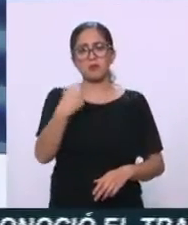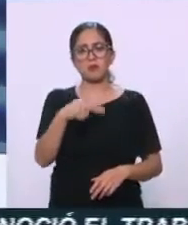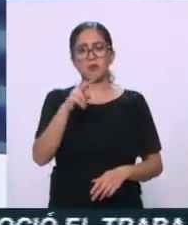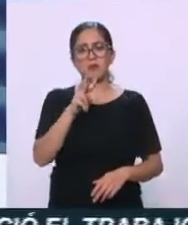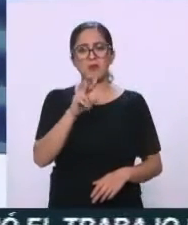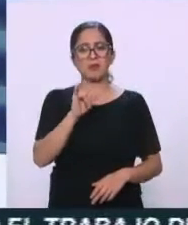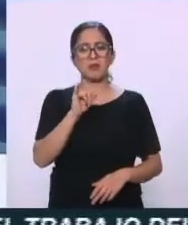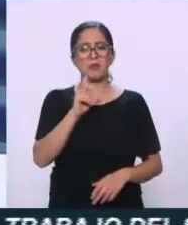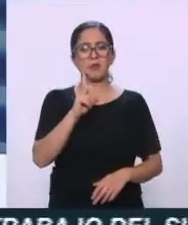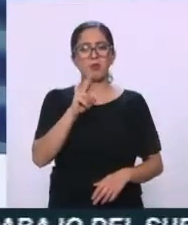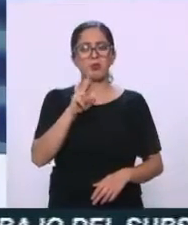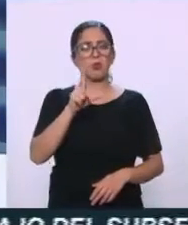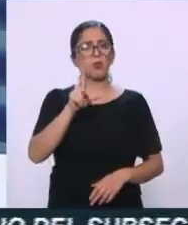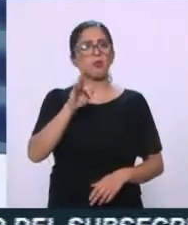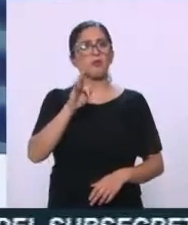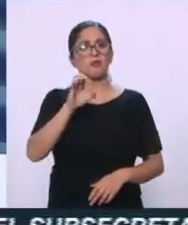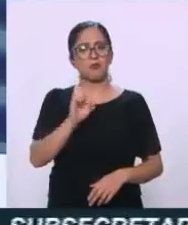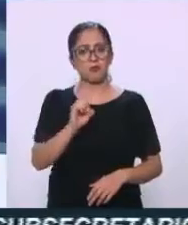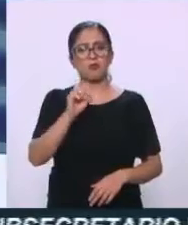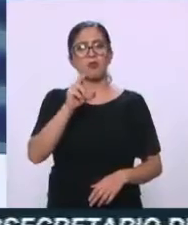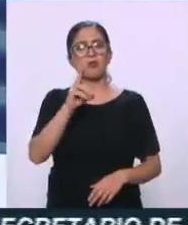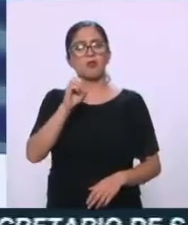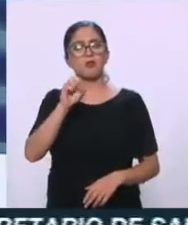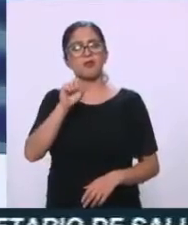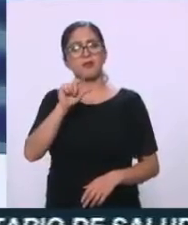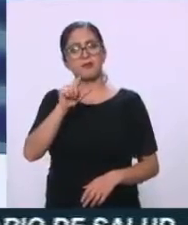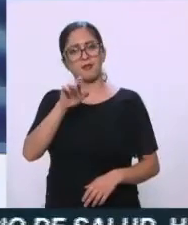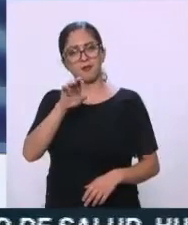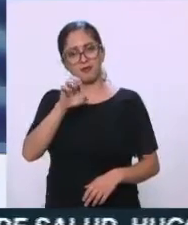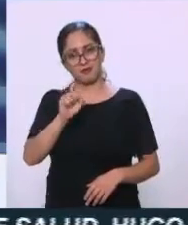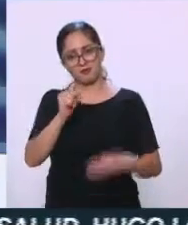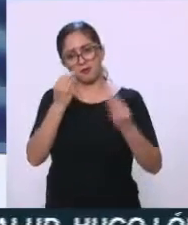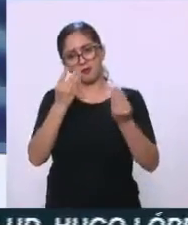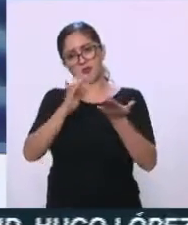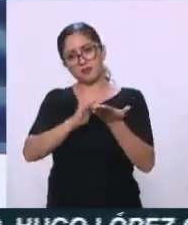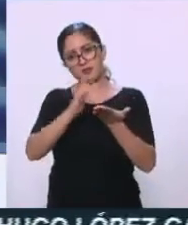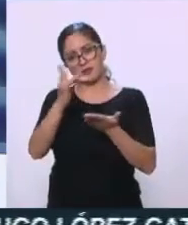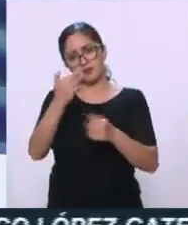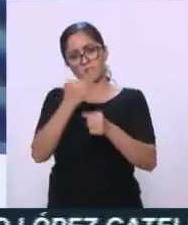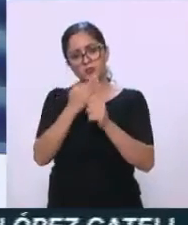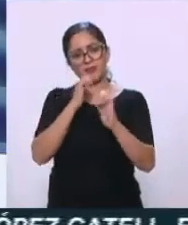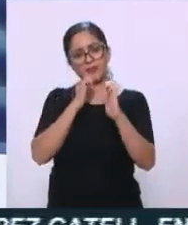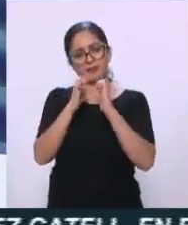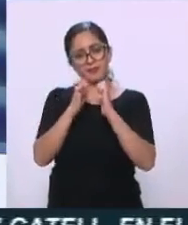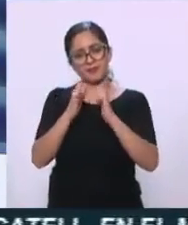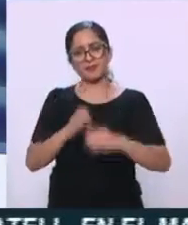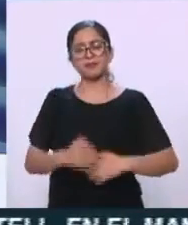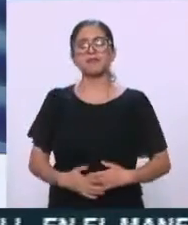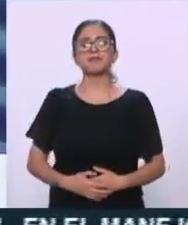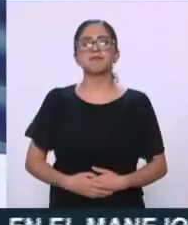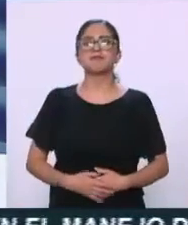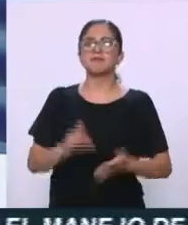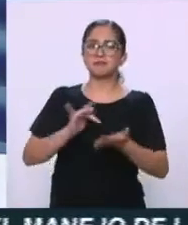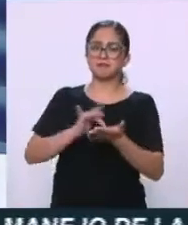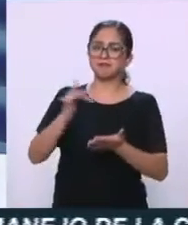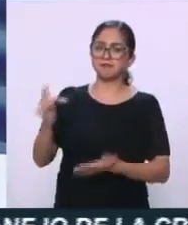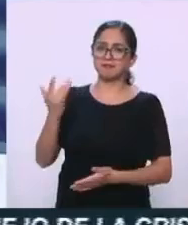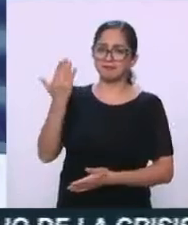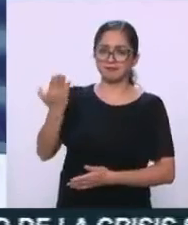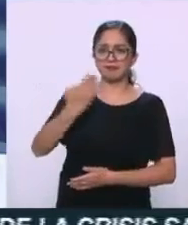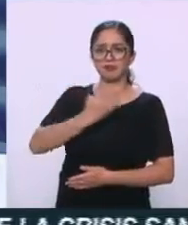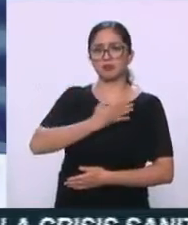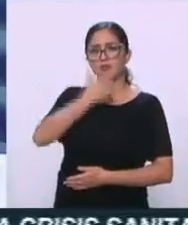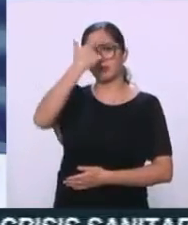Sierra. Vidulfo, muchas gracias por tomarnos la llamada. Buenas noches. Gracias a ti. Buenas noches. Estamos ante una triste